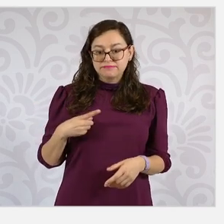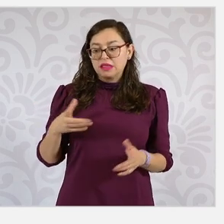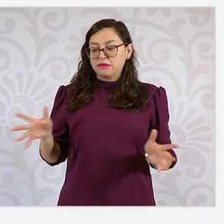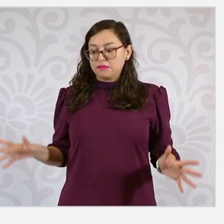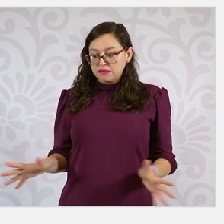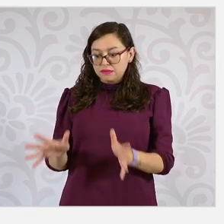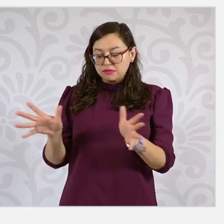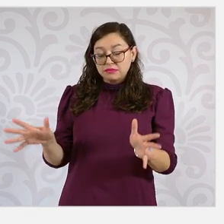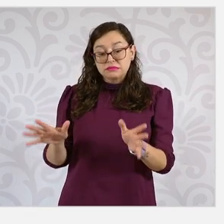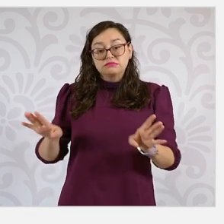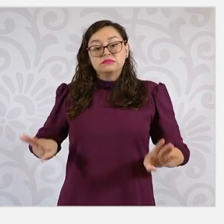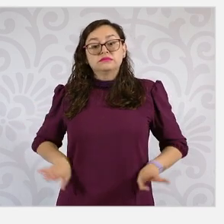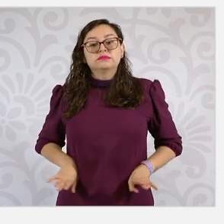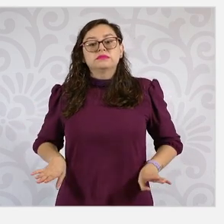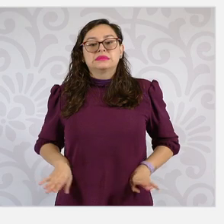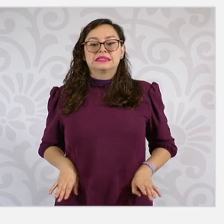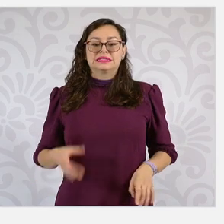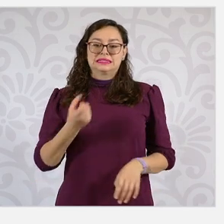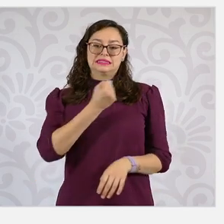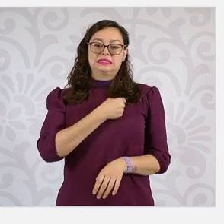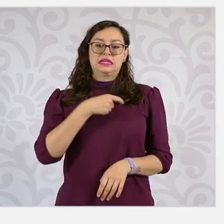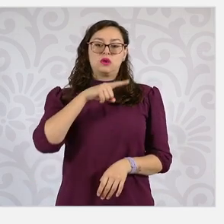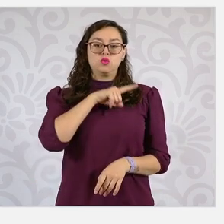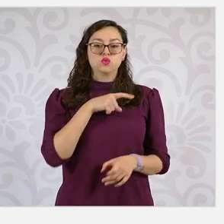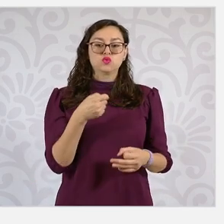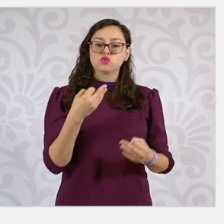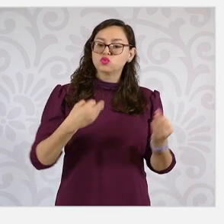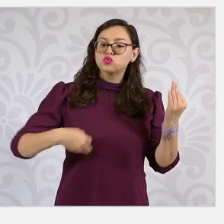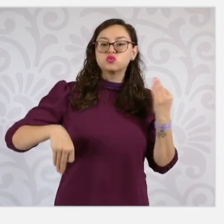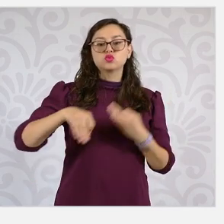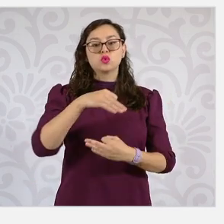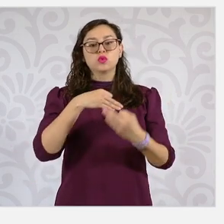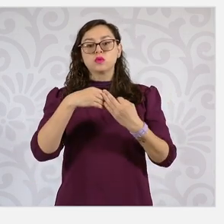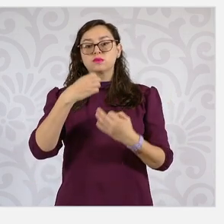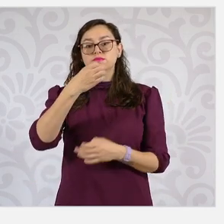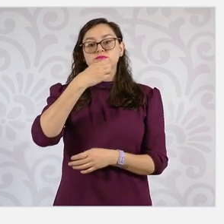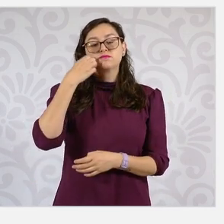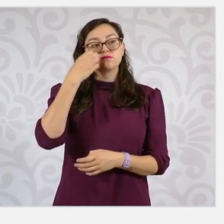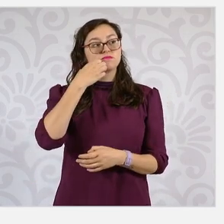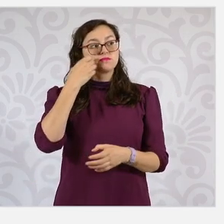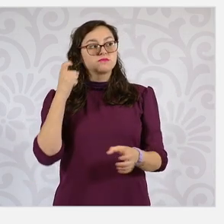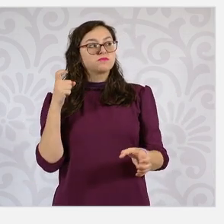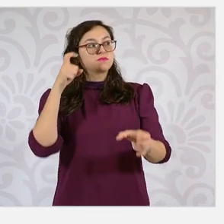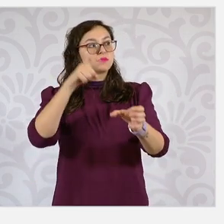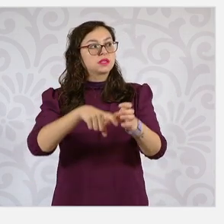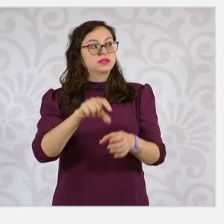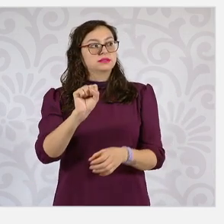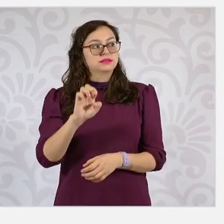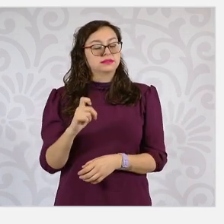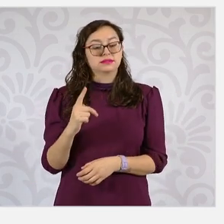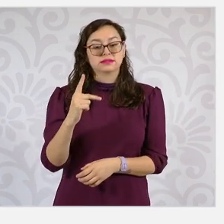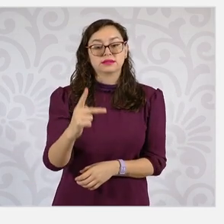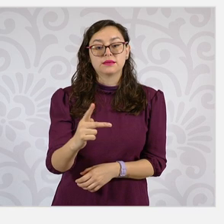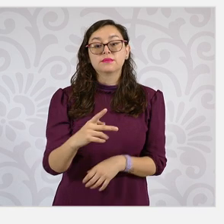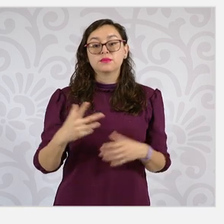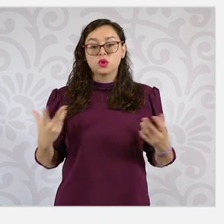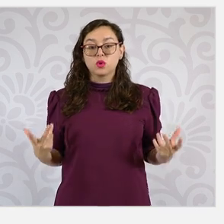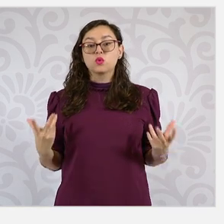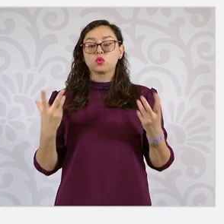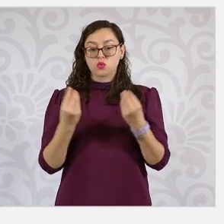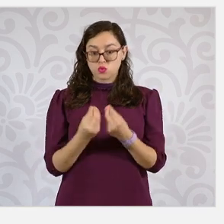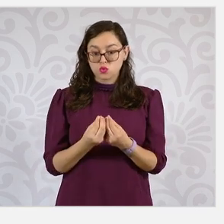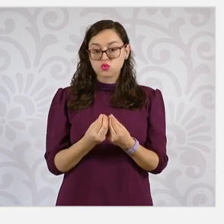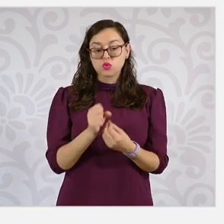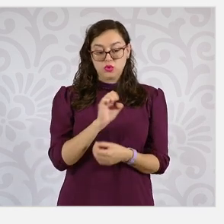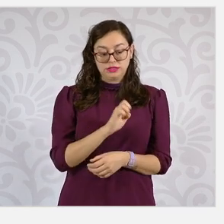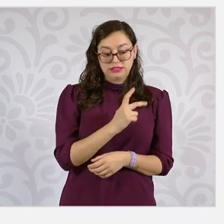en alimentación dentro de toda escuela del sistema educativo nacional, emitido de manera conjunta por la SEP